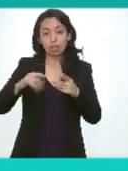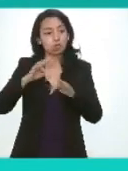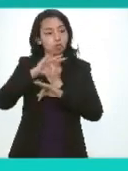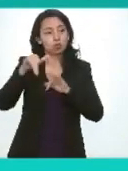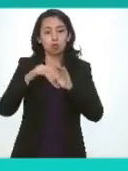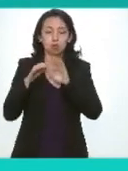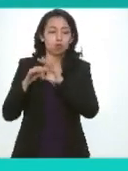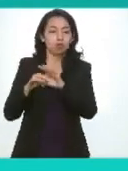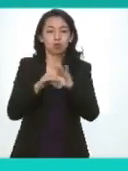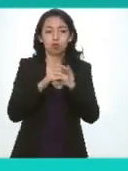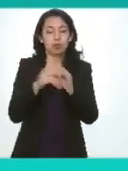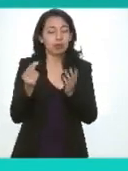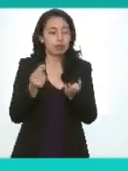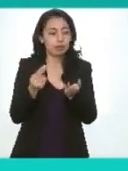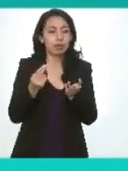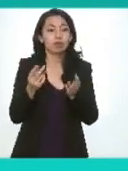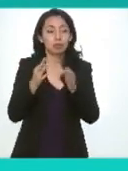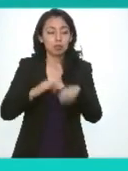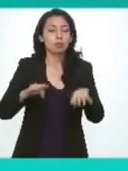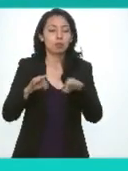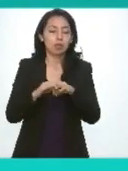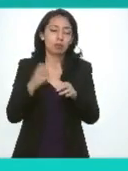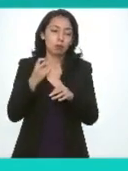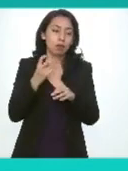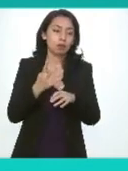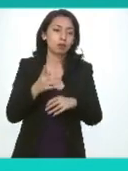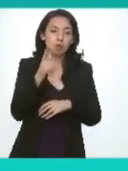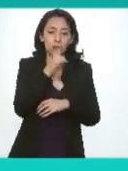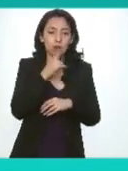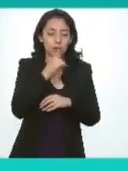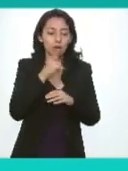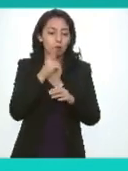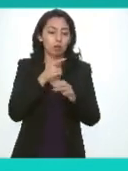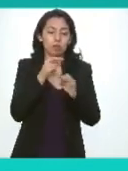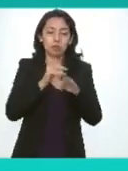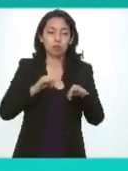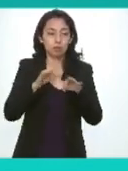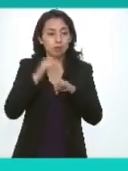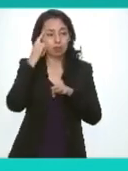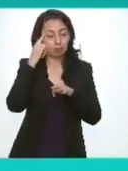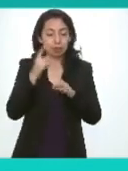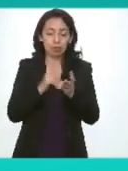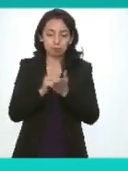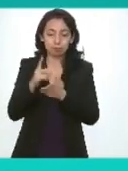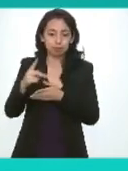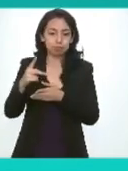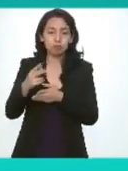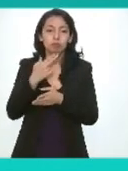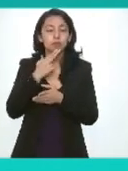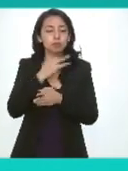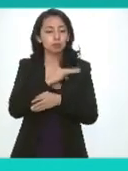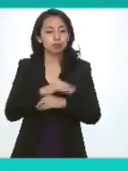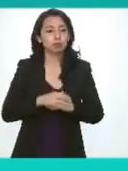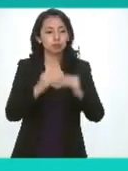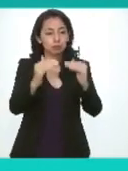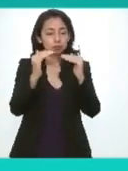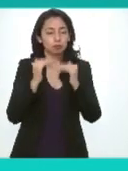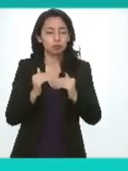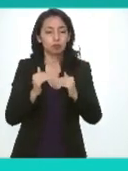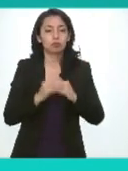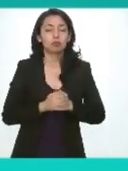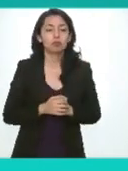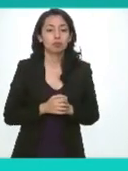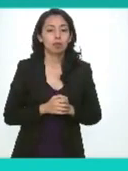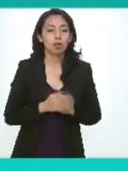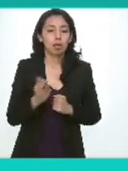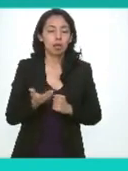somos todos actores clave y se vuelve relevancia para el efectivo ejercicio de los derechos humanos para continuar con nuestra